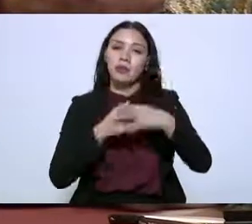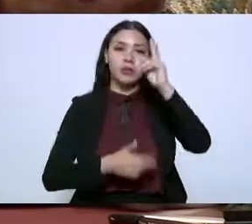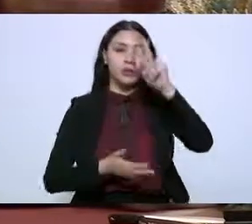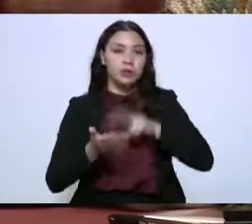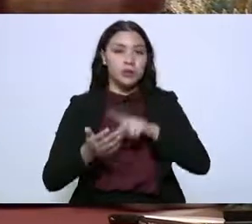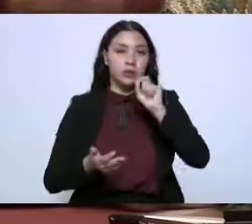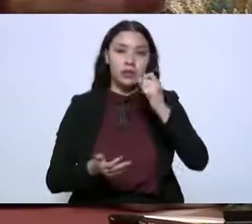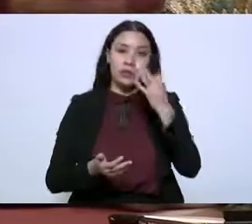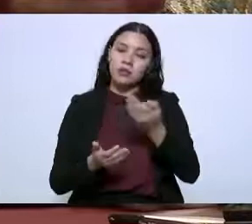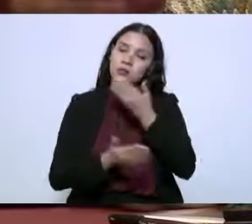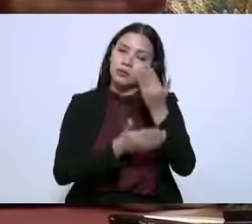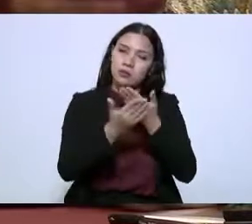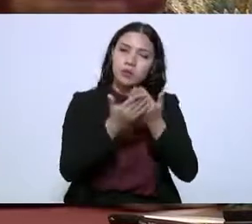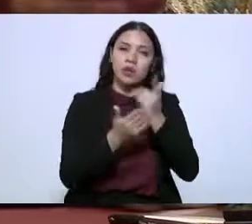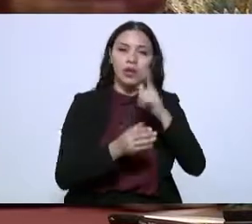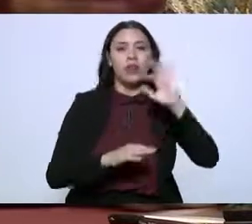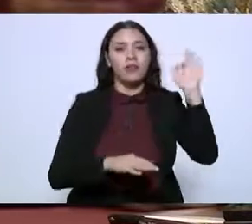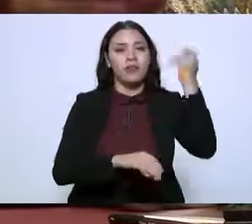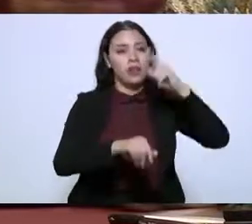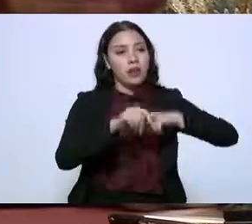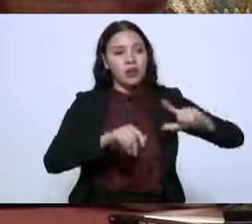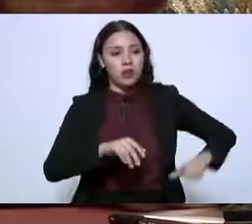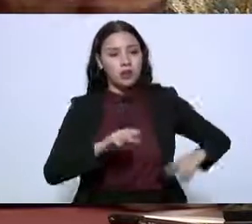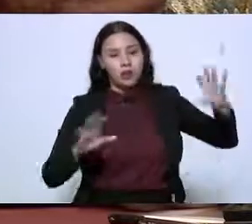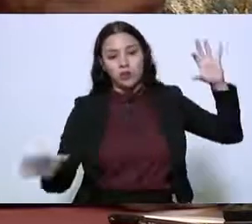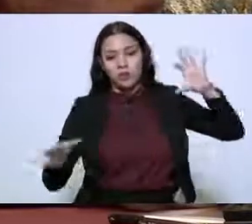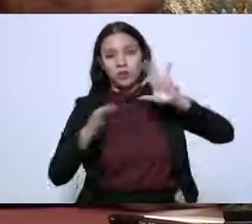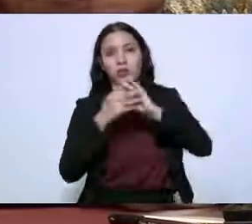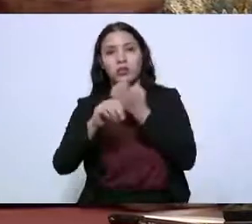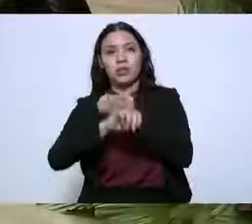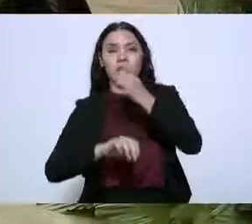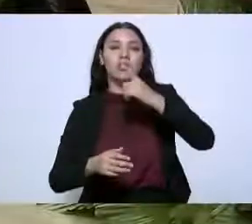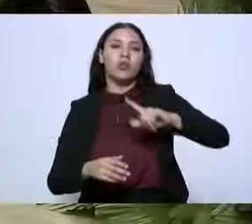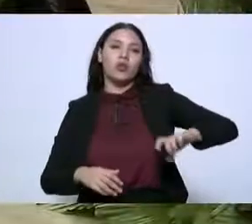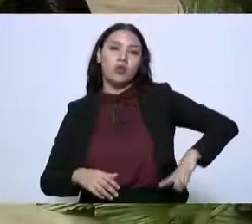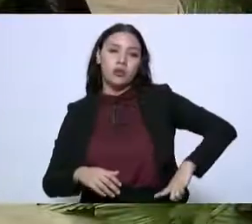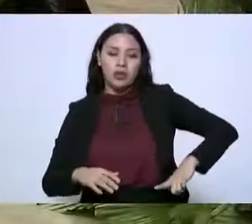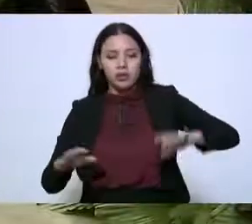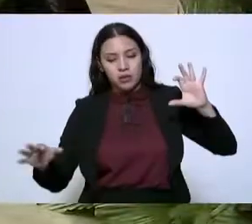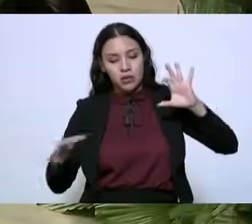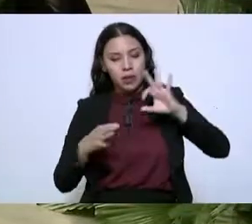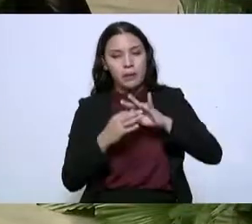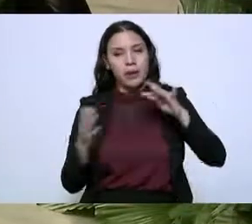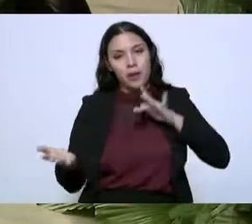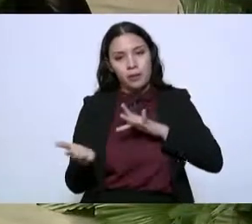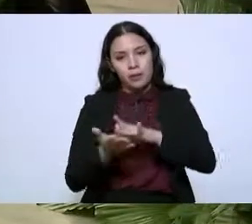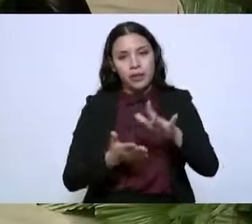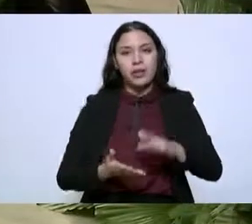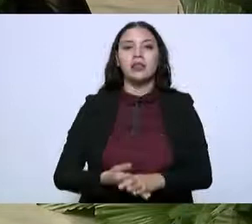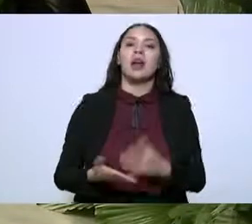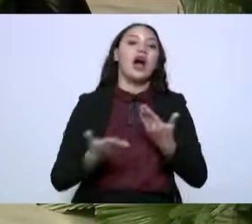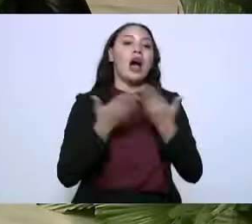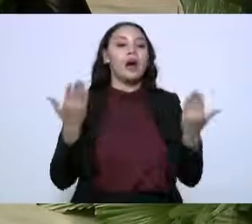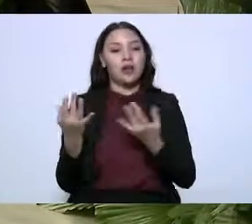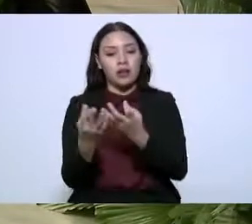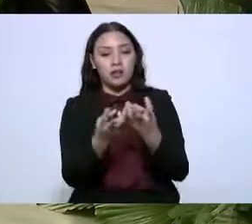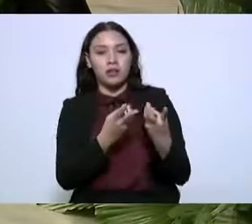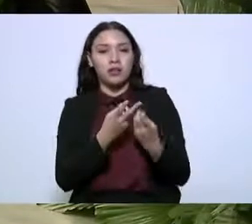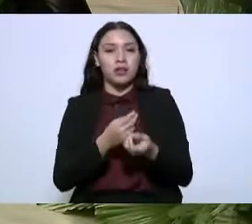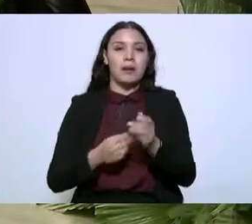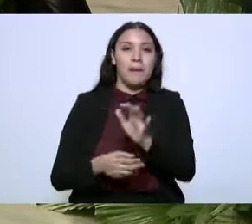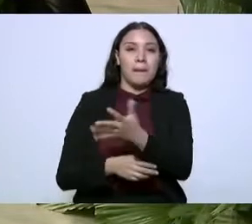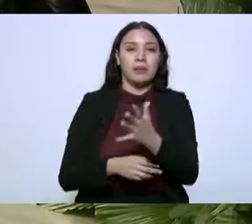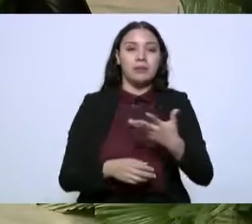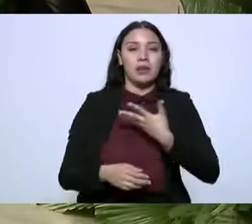ejercerlo de manera conjunta, gobierno federal con el gobierno estatal. Y hacemos la sumatoria, hay un